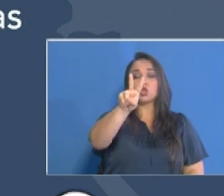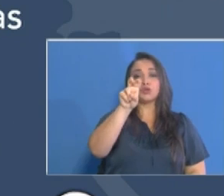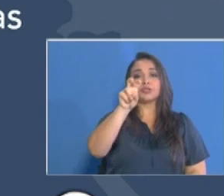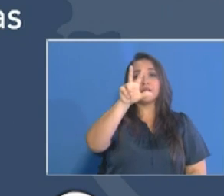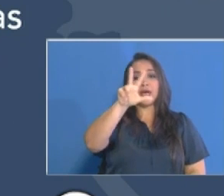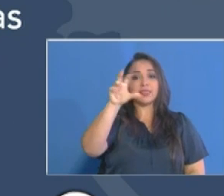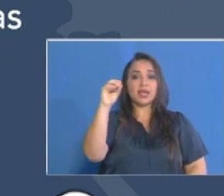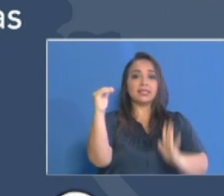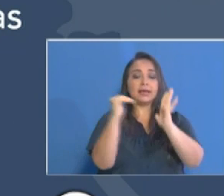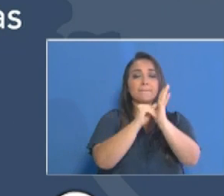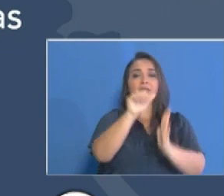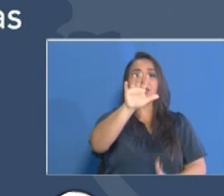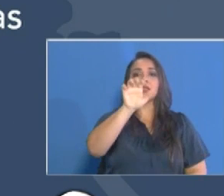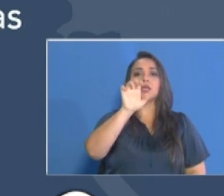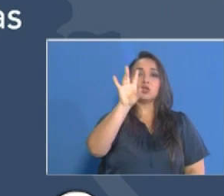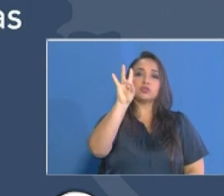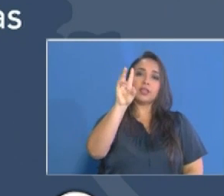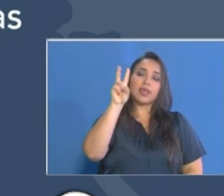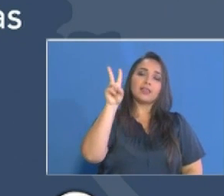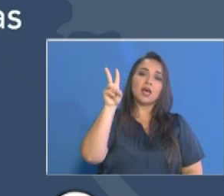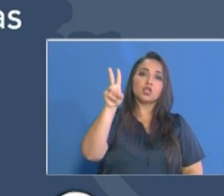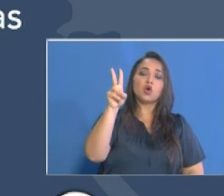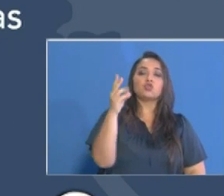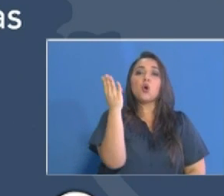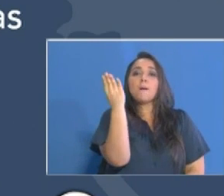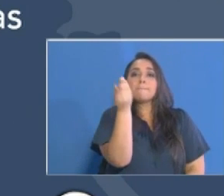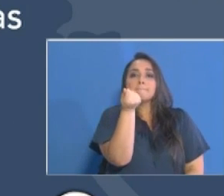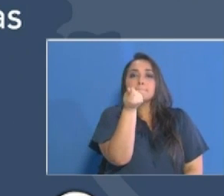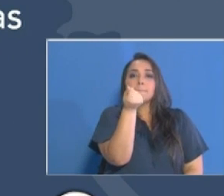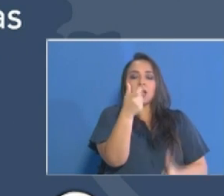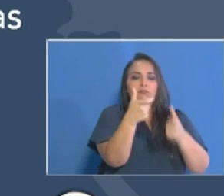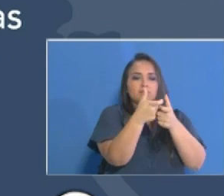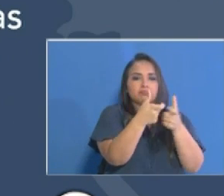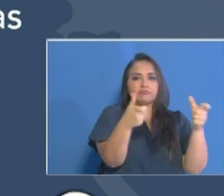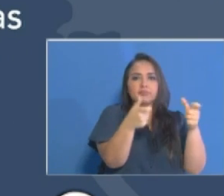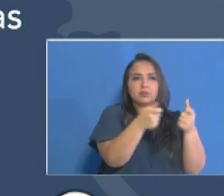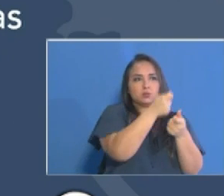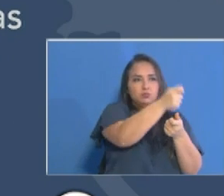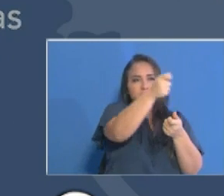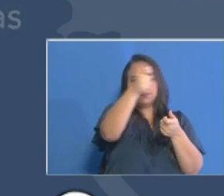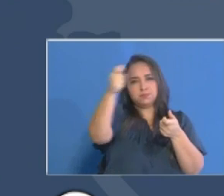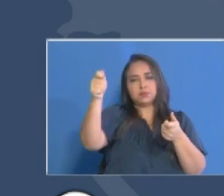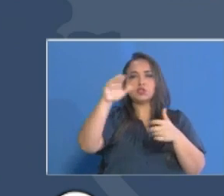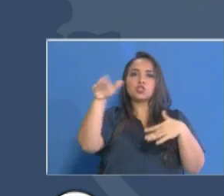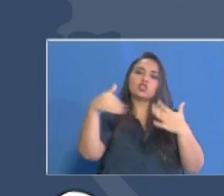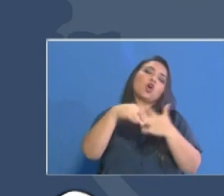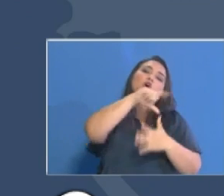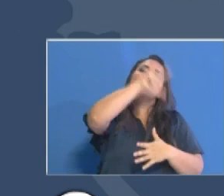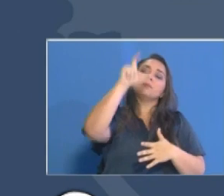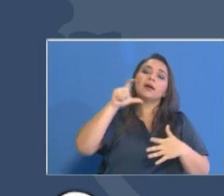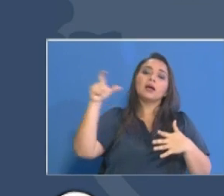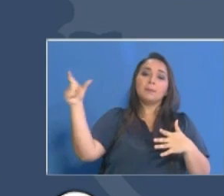bonos igualmente entregados a nivel nacional para tener un total de 650